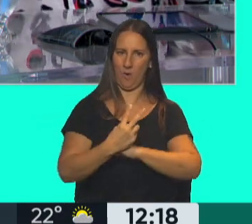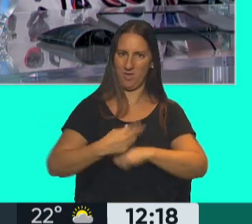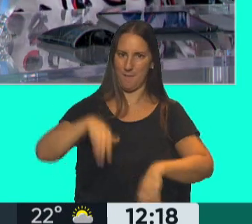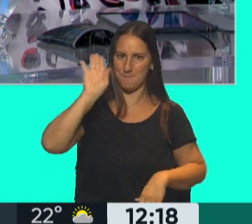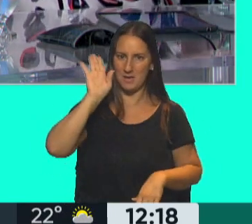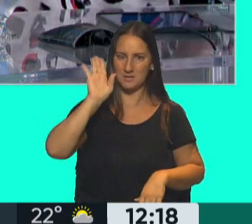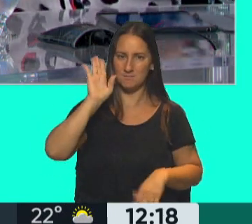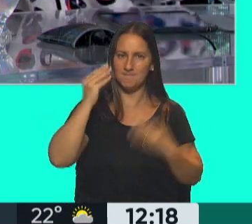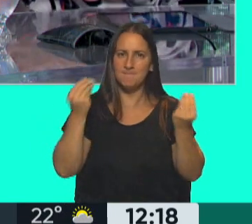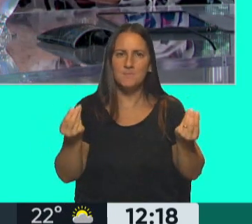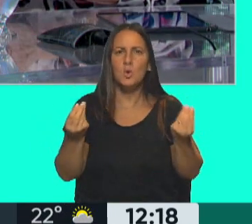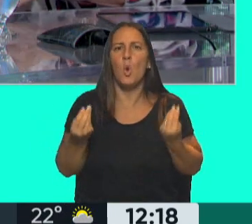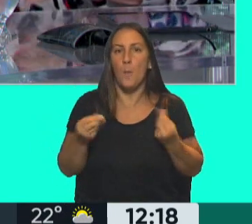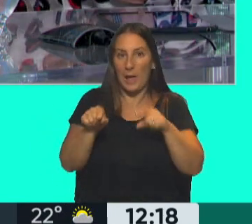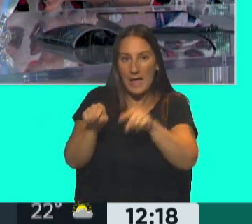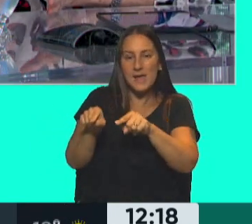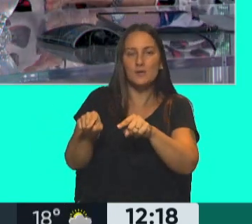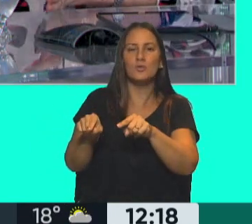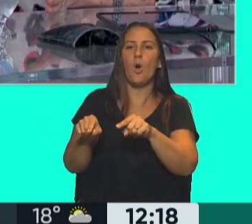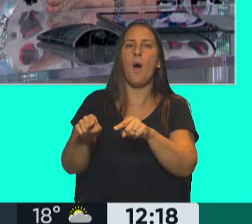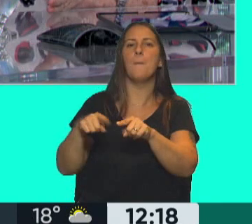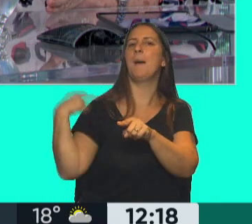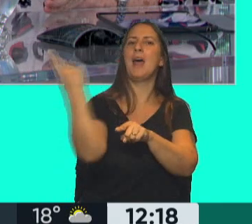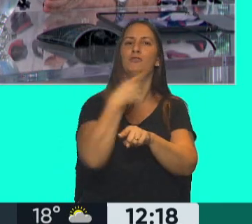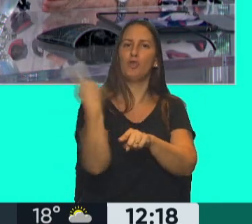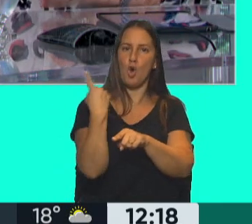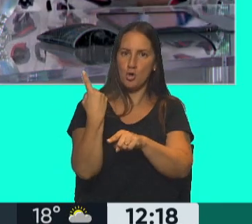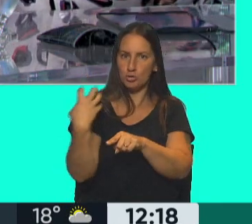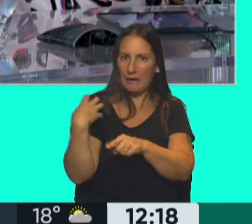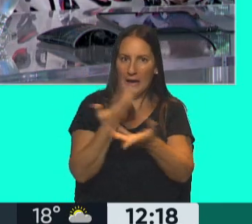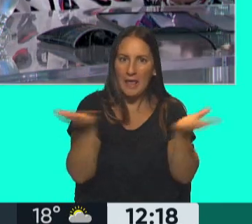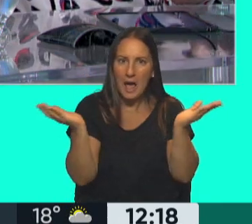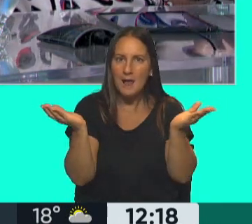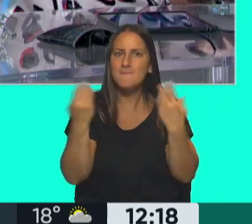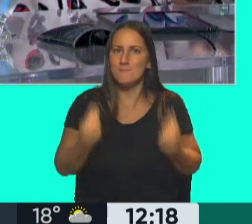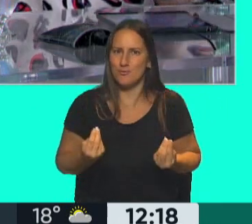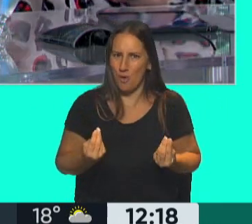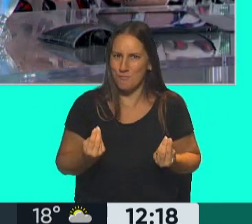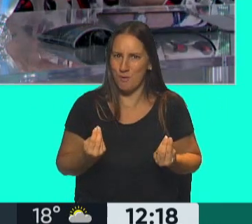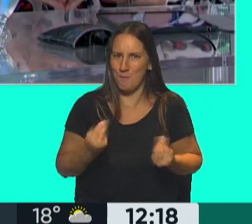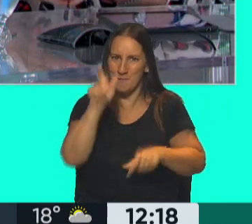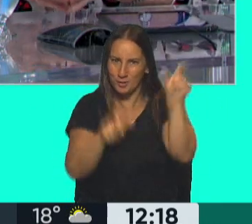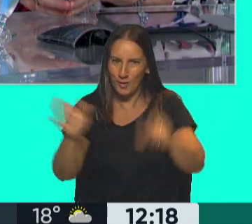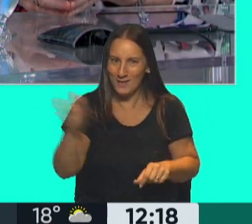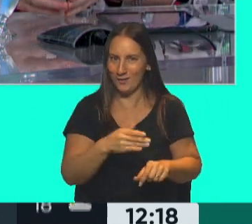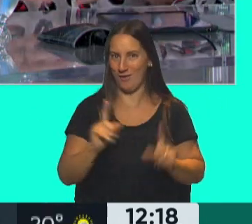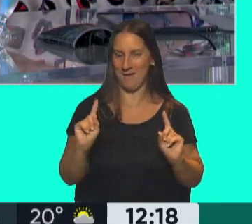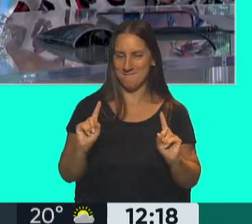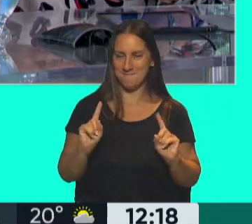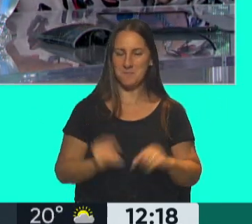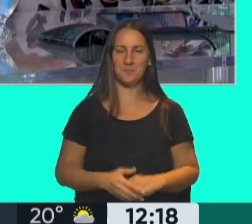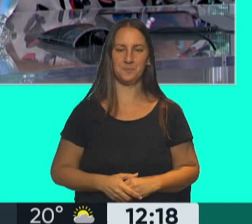entonces, ¿cómo se puede atribuir esa mayor expectativa? factores para tener en cuenta. Exacto. Y además,